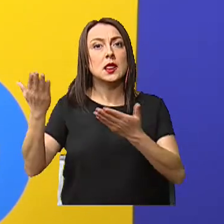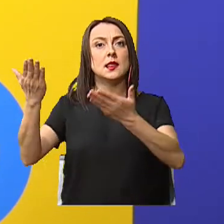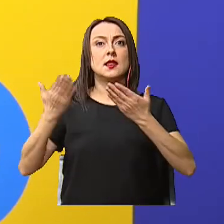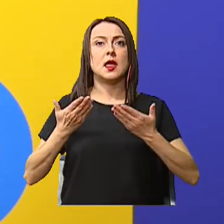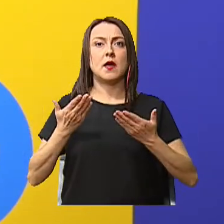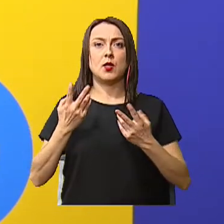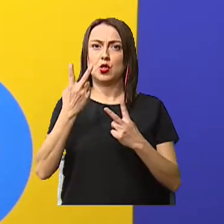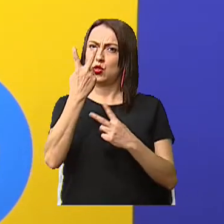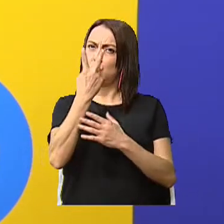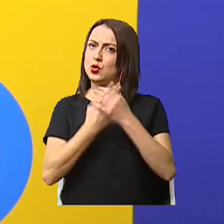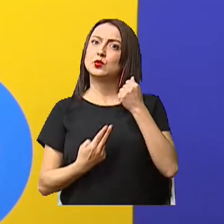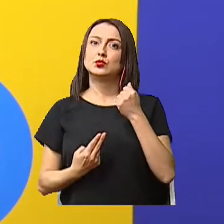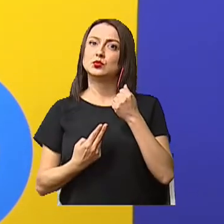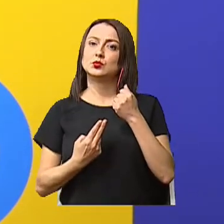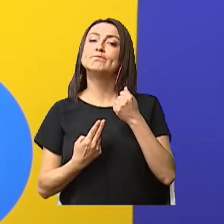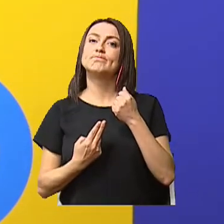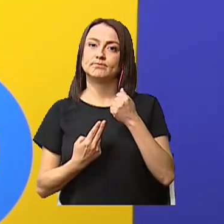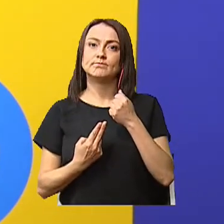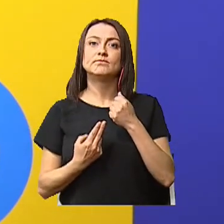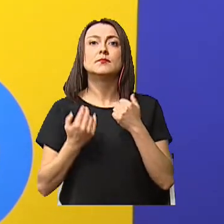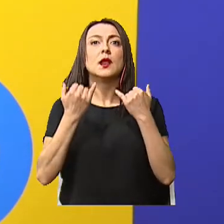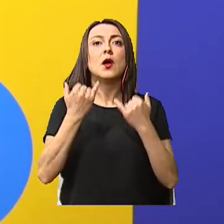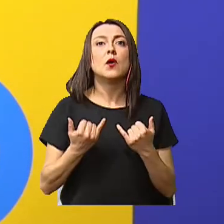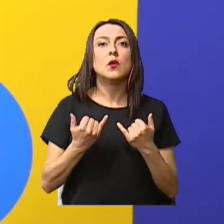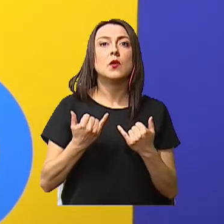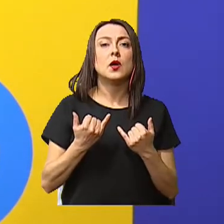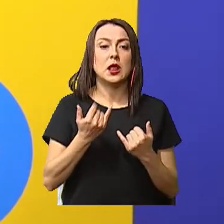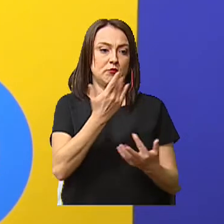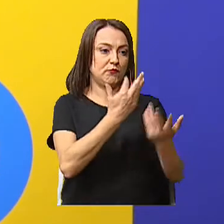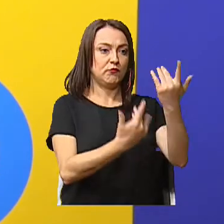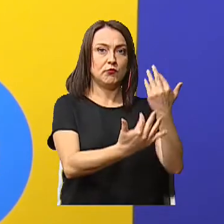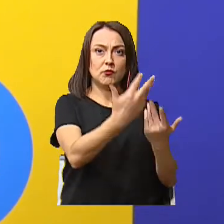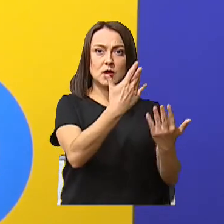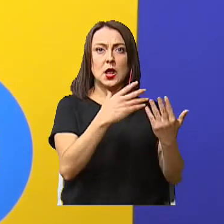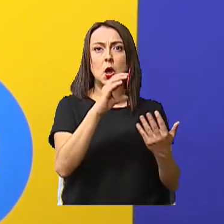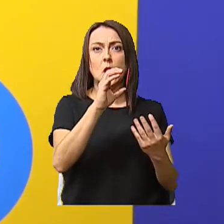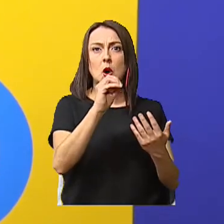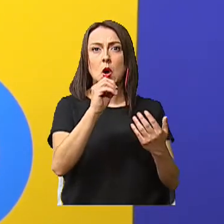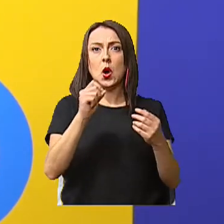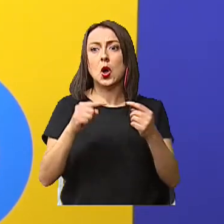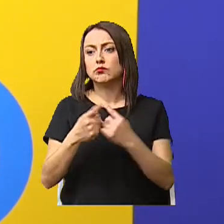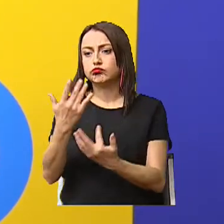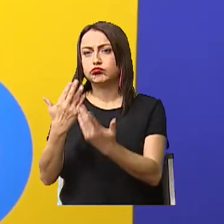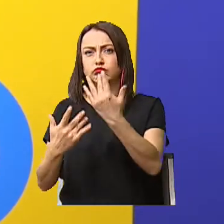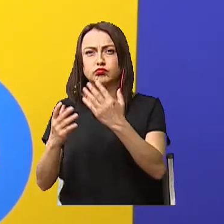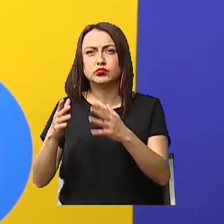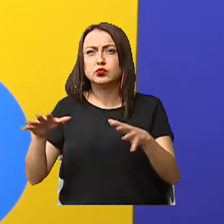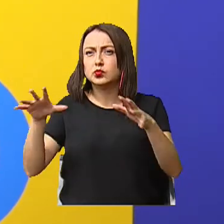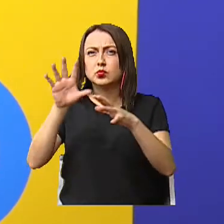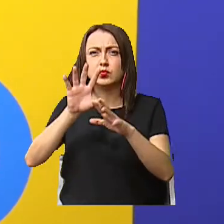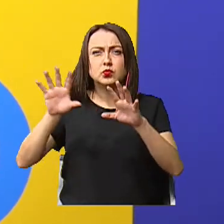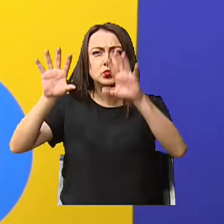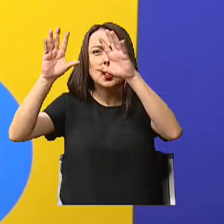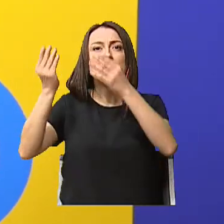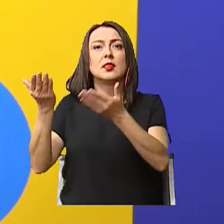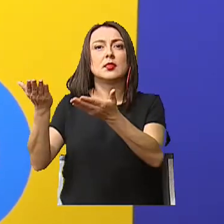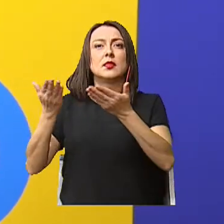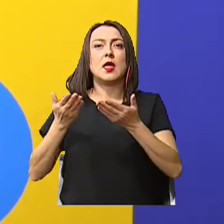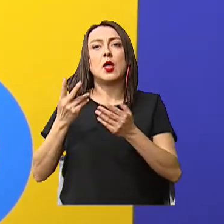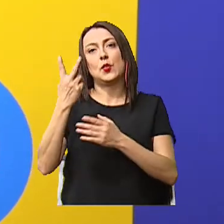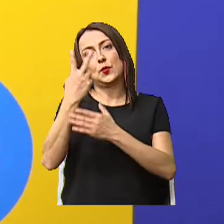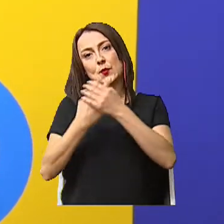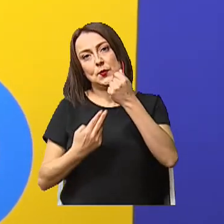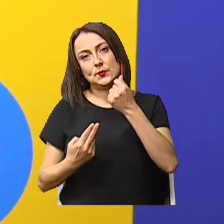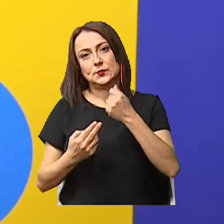ambas. En este caso, como es la fogata o la chimenea que nos producía ambas.